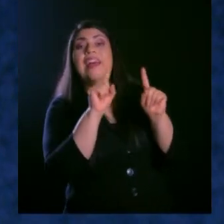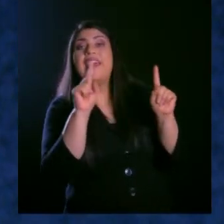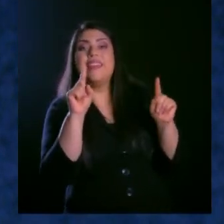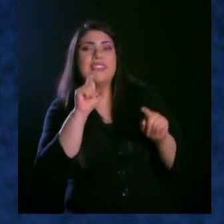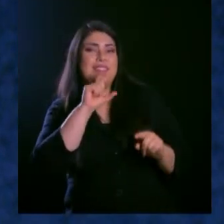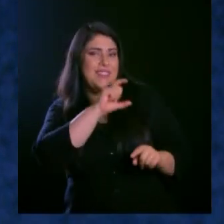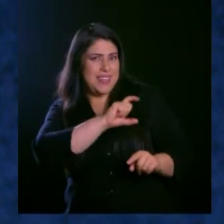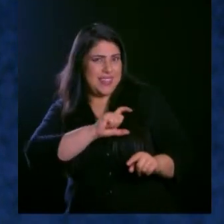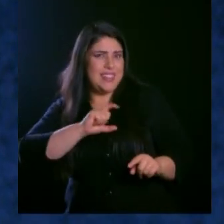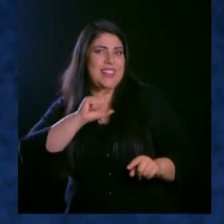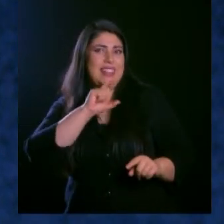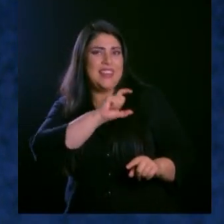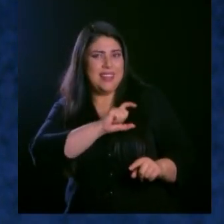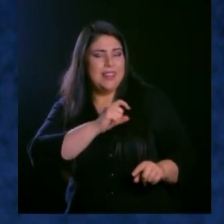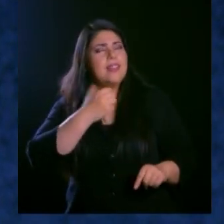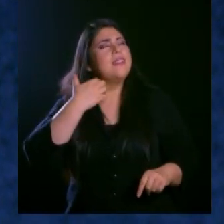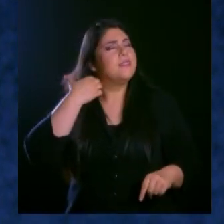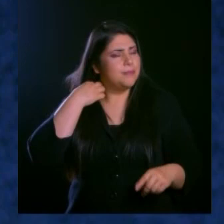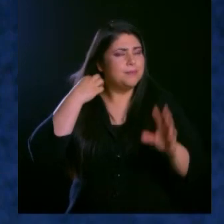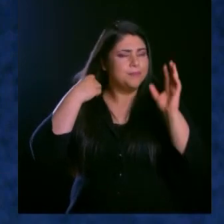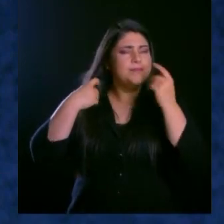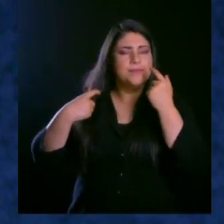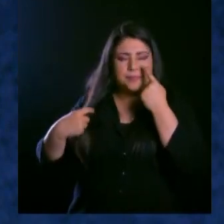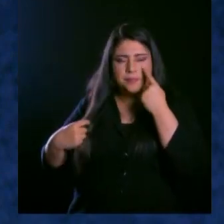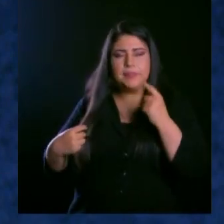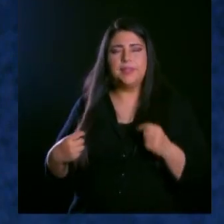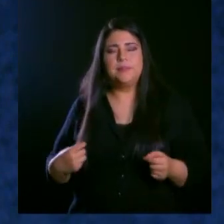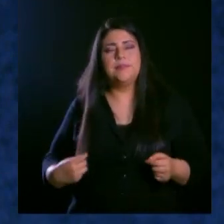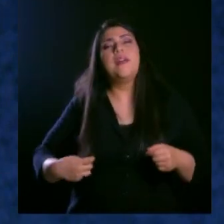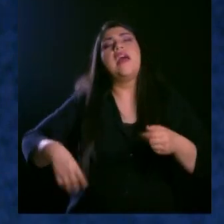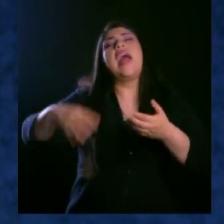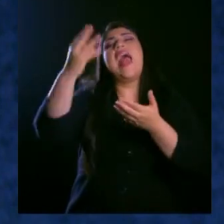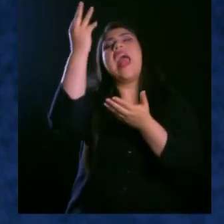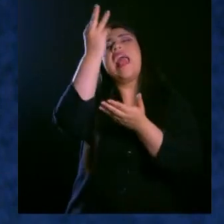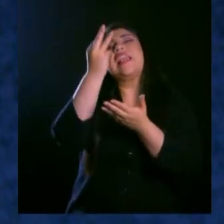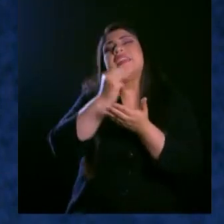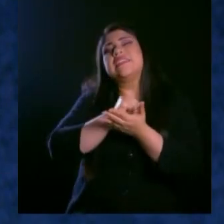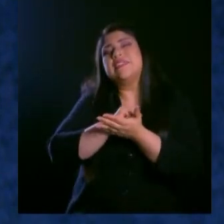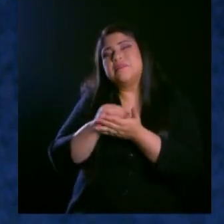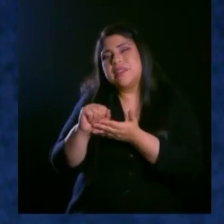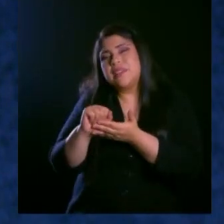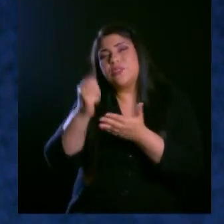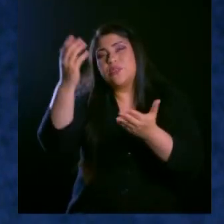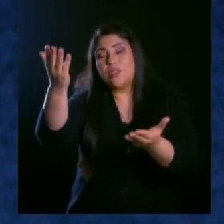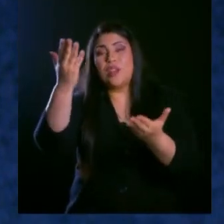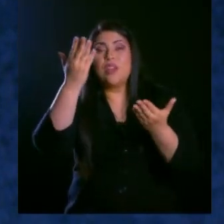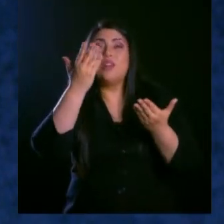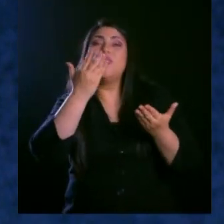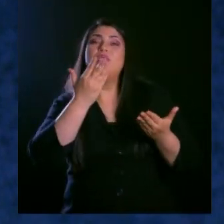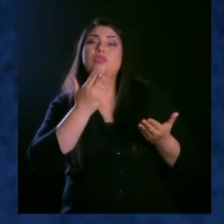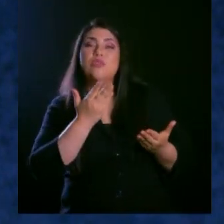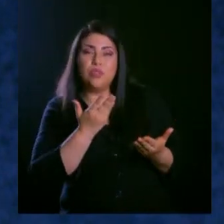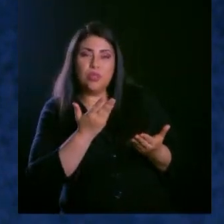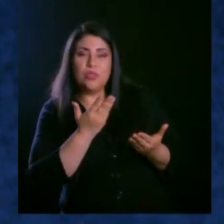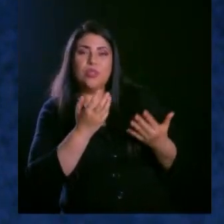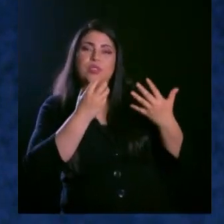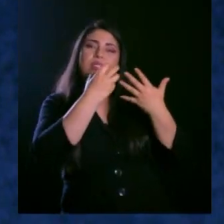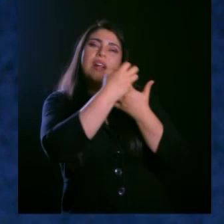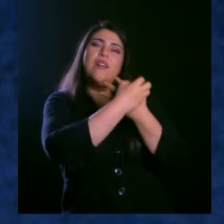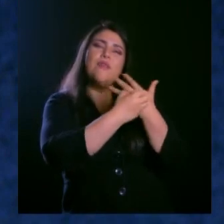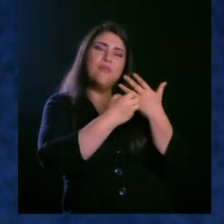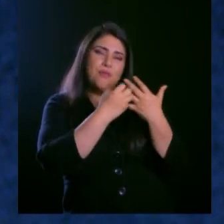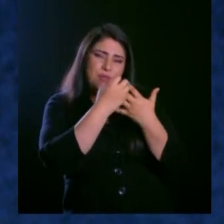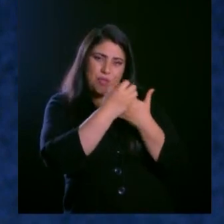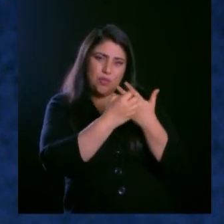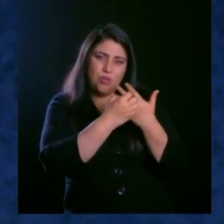Te voy a poner de otra forma. Digamos que el Espíritu Santo nos da dones, y también podemos tener el fruto